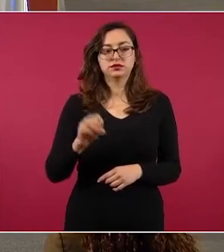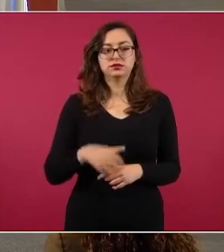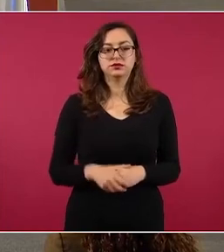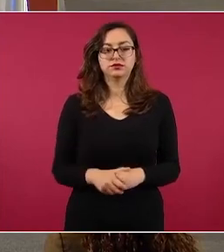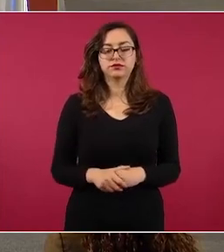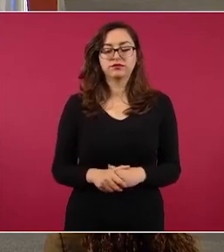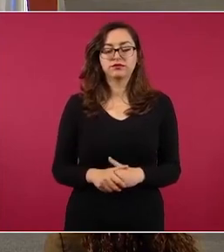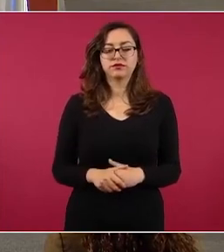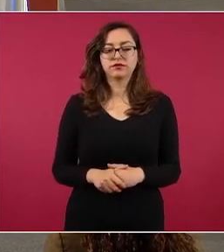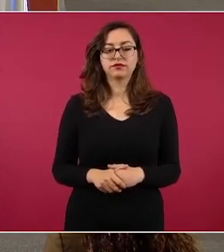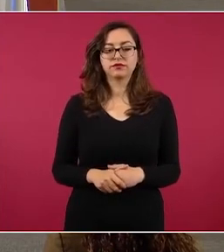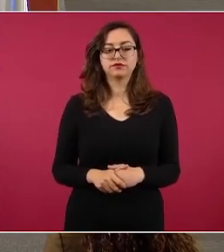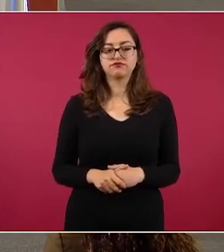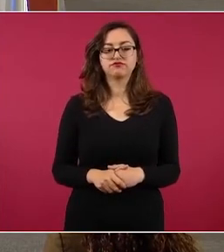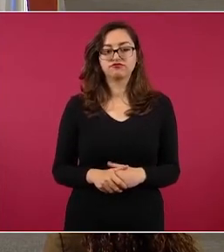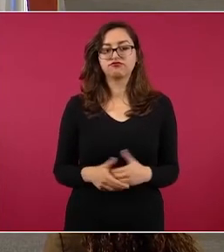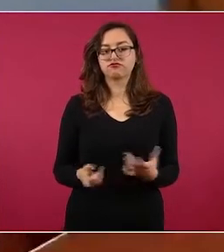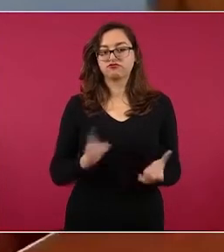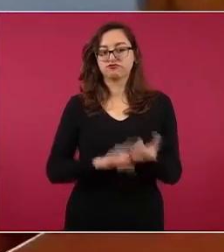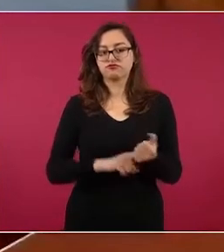es Freno,